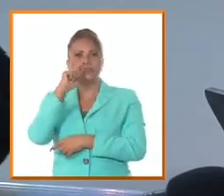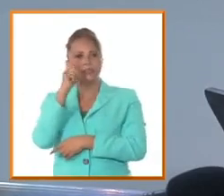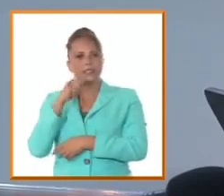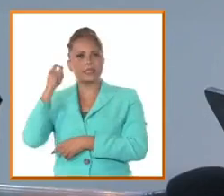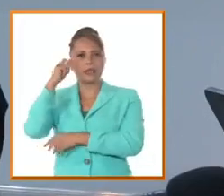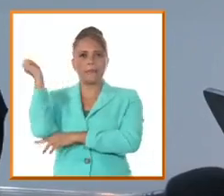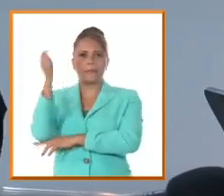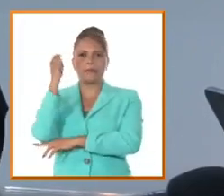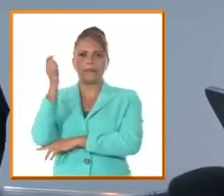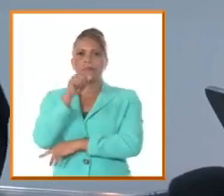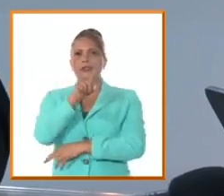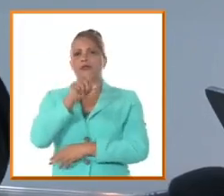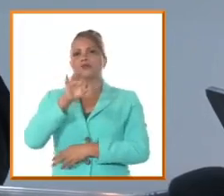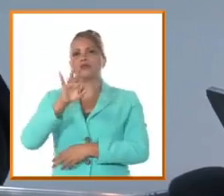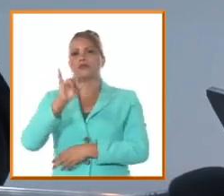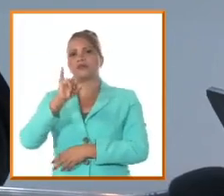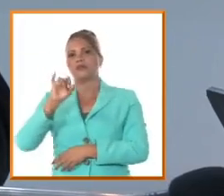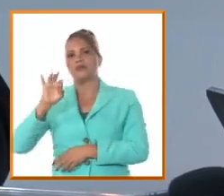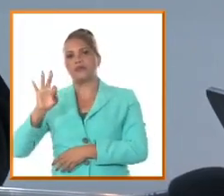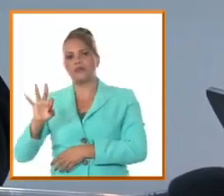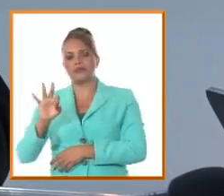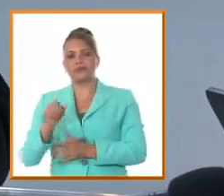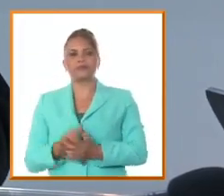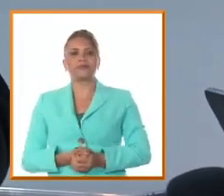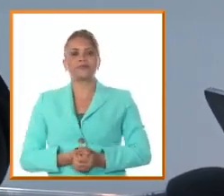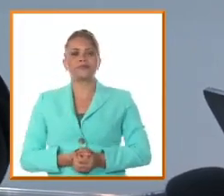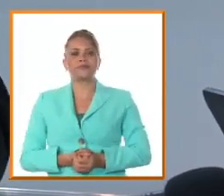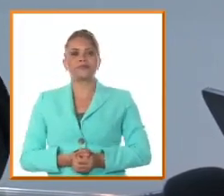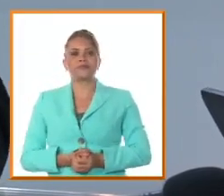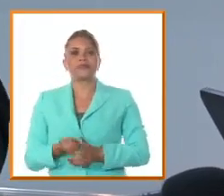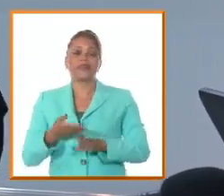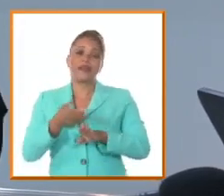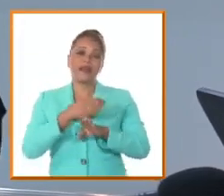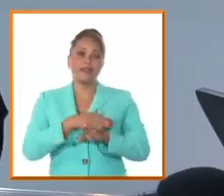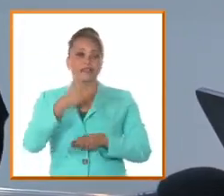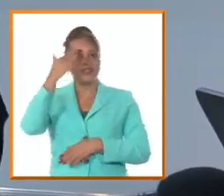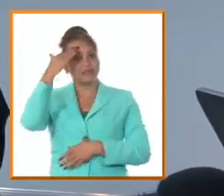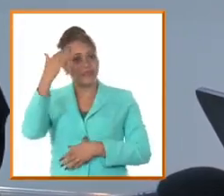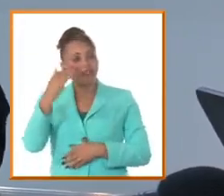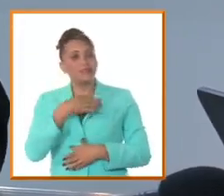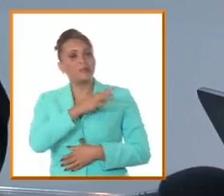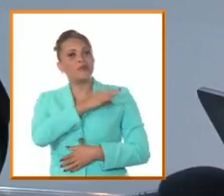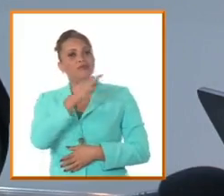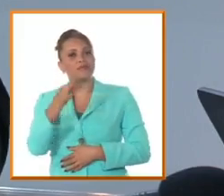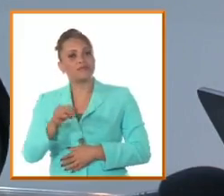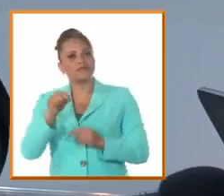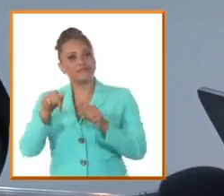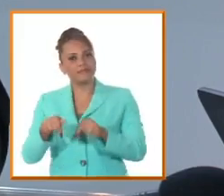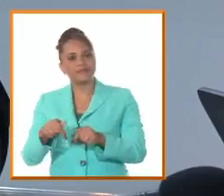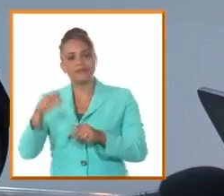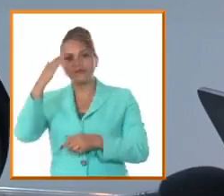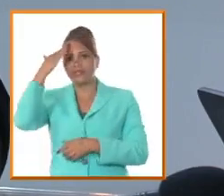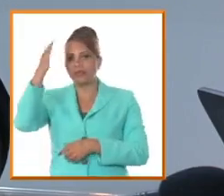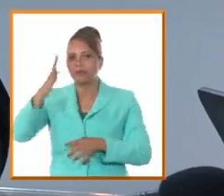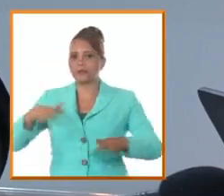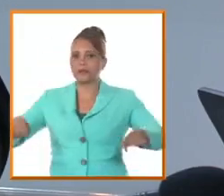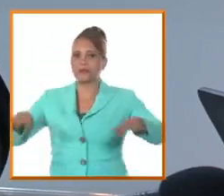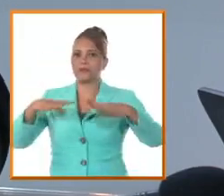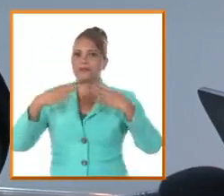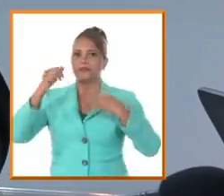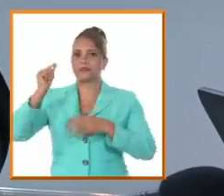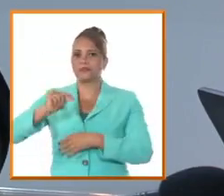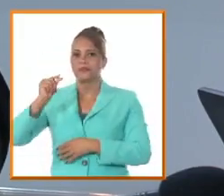bueno ante todo muchas gracias por invitarnos a estar aquí y bueno un saludo al público que nos está